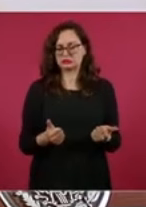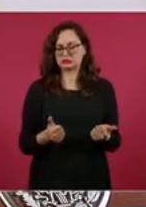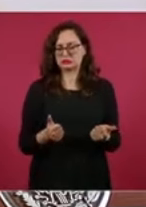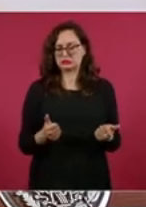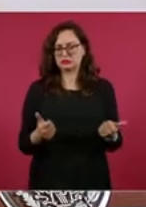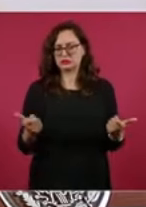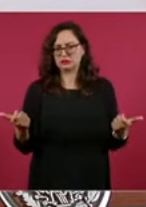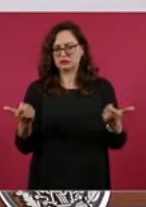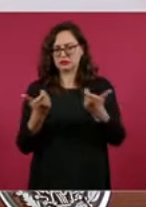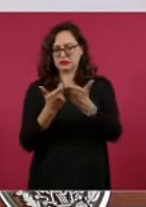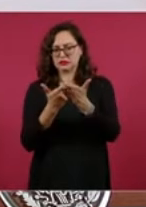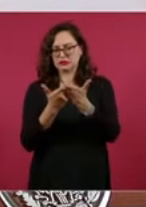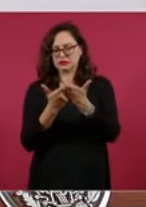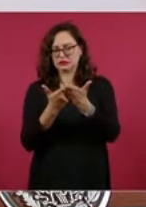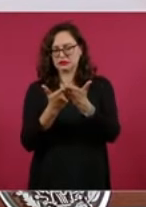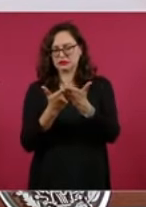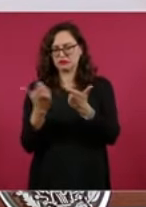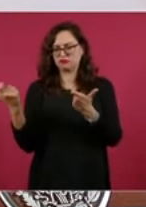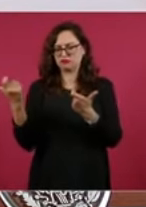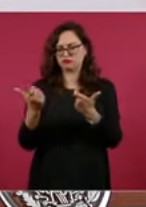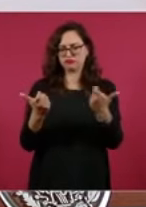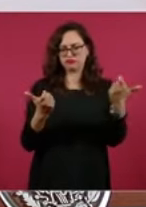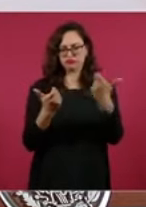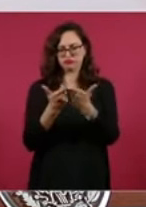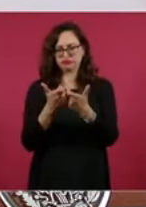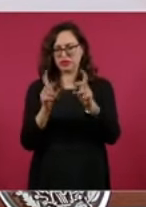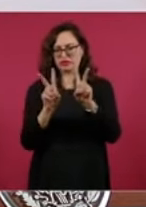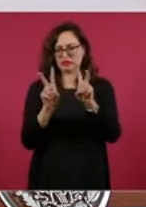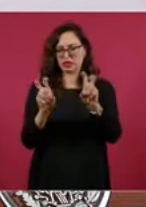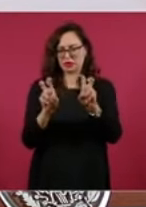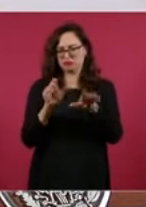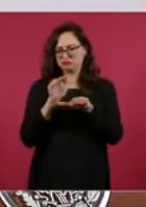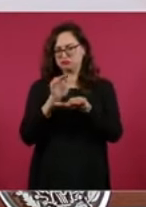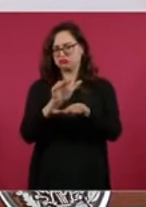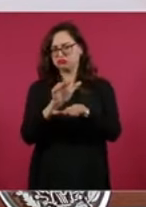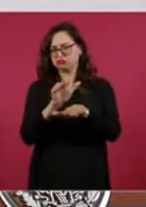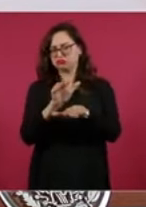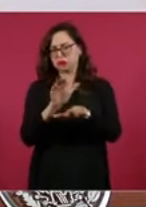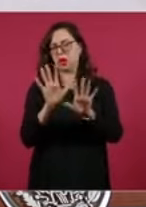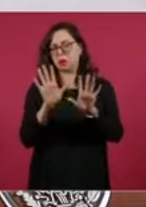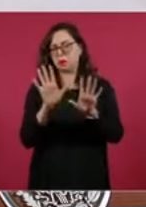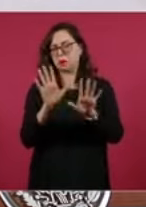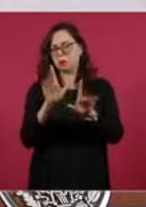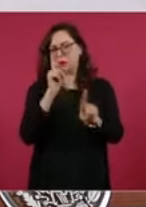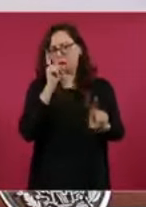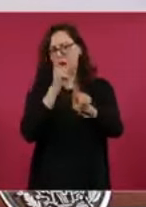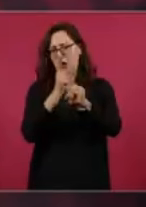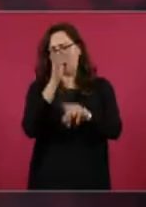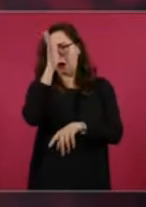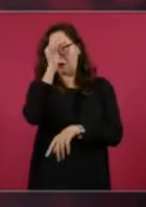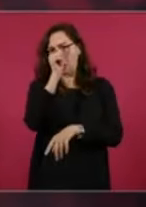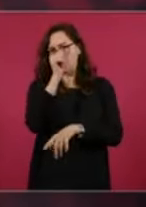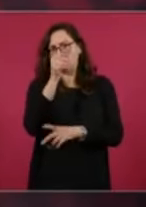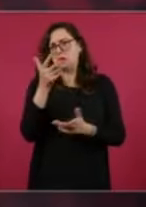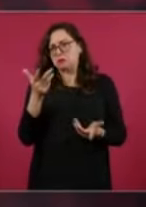el pan surge para oponerse a la expropiación petrolera